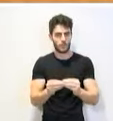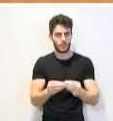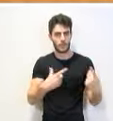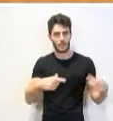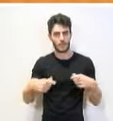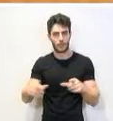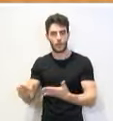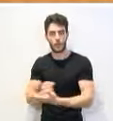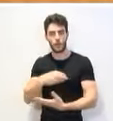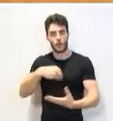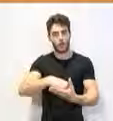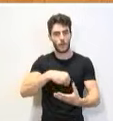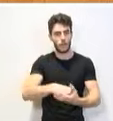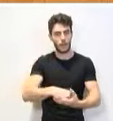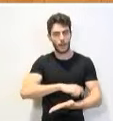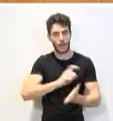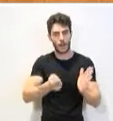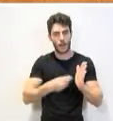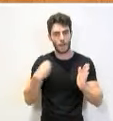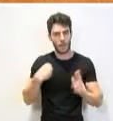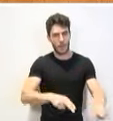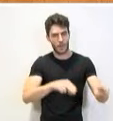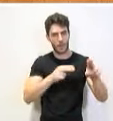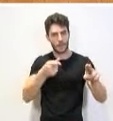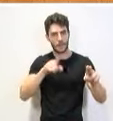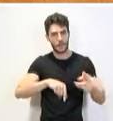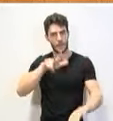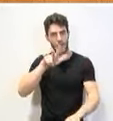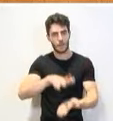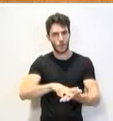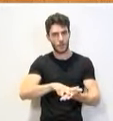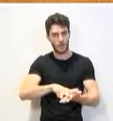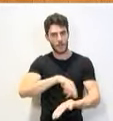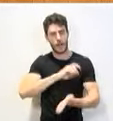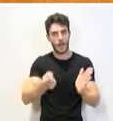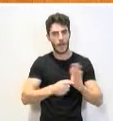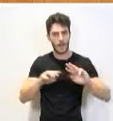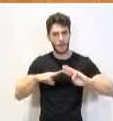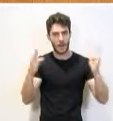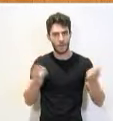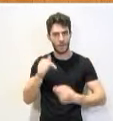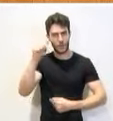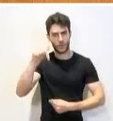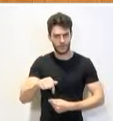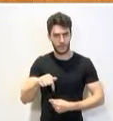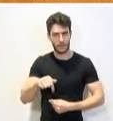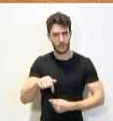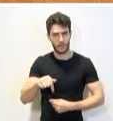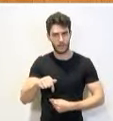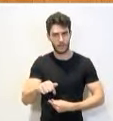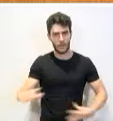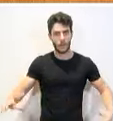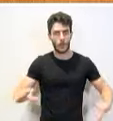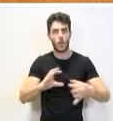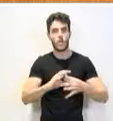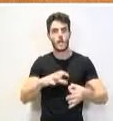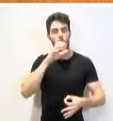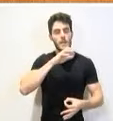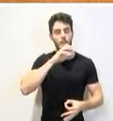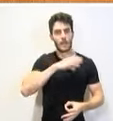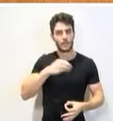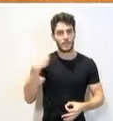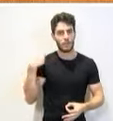sectores implicados en aquella ley de caza. Y se aprobó una ley en este Parlamento que concitaba y conciliaba esos intereses.